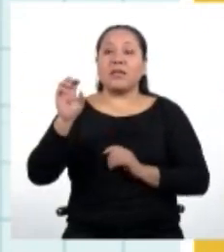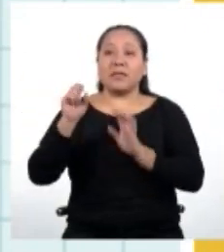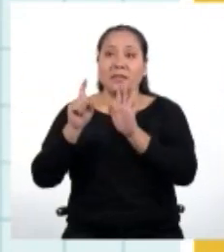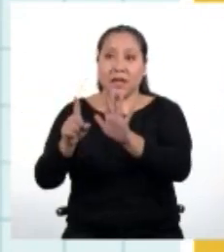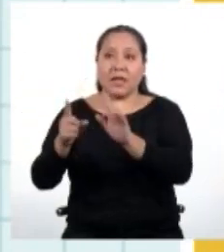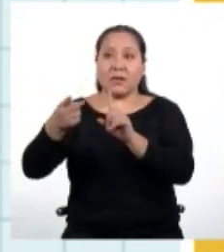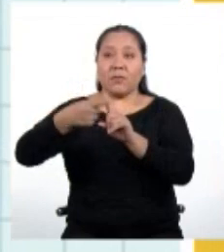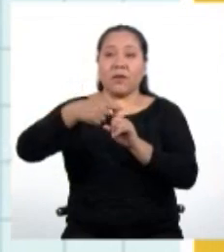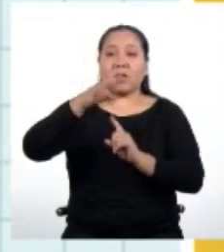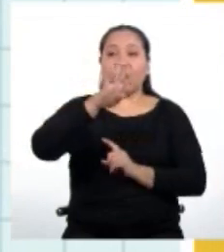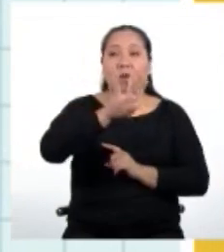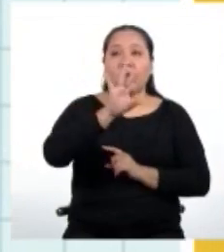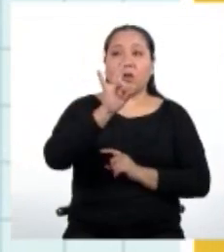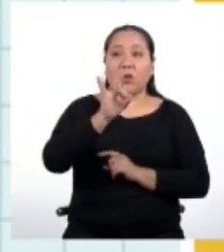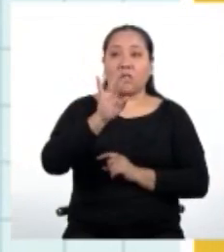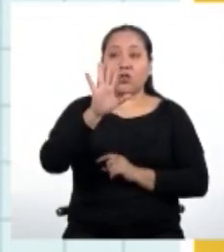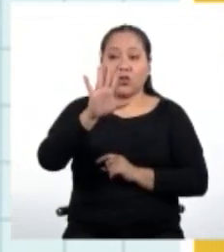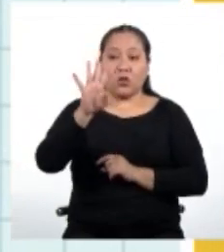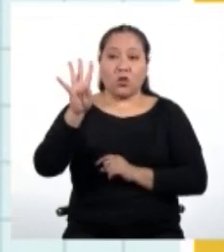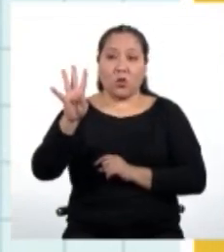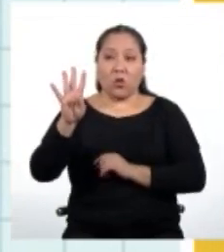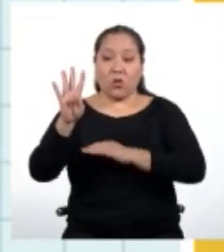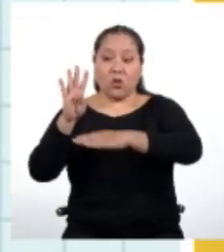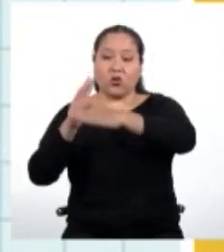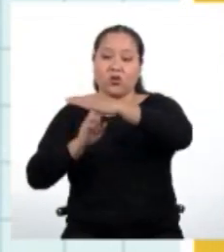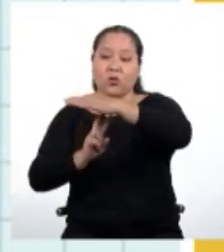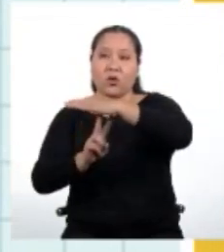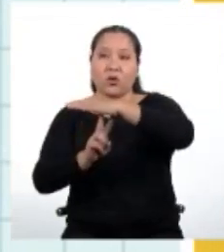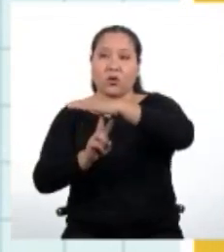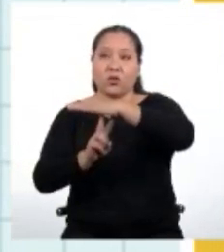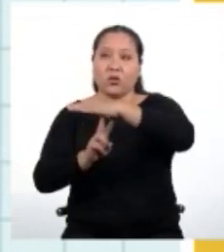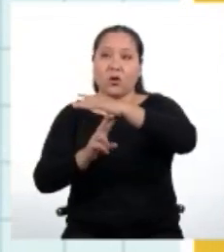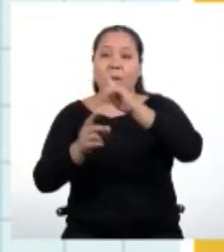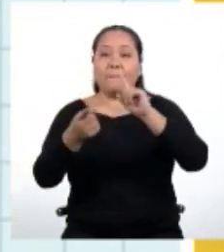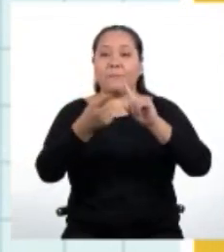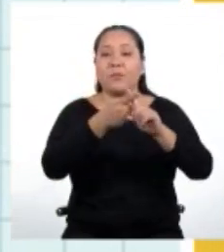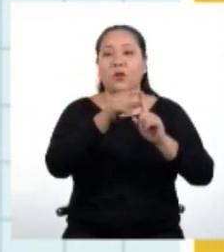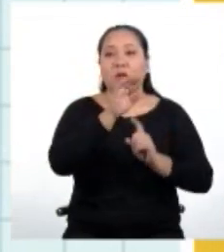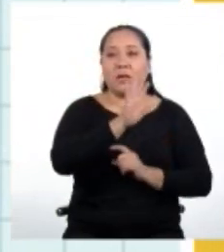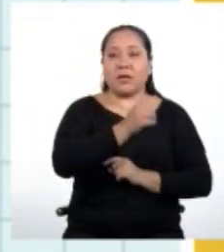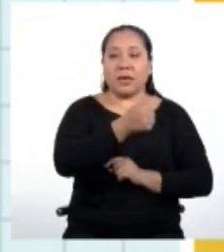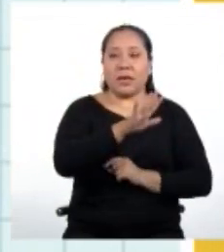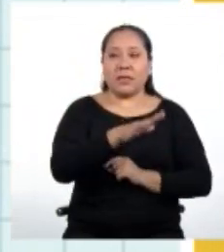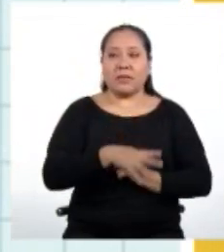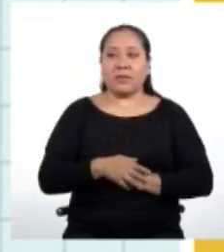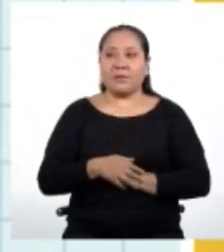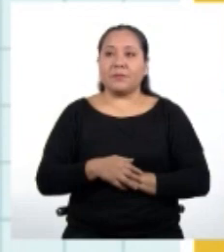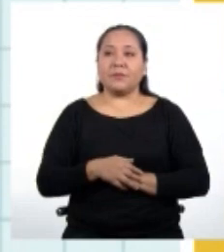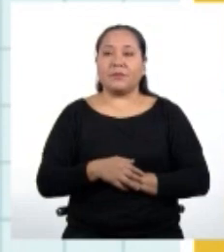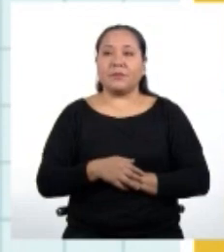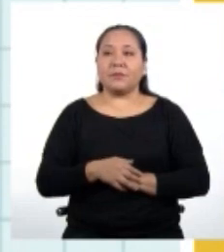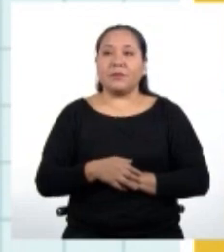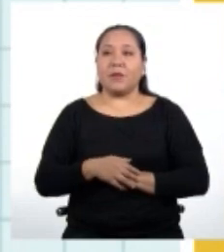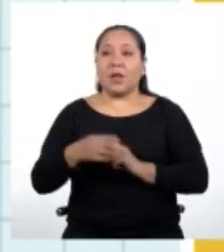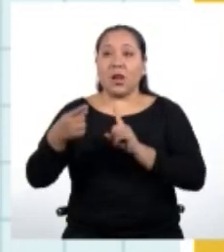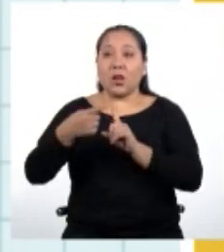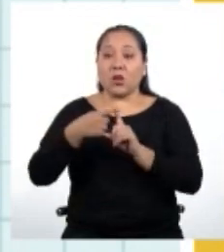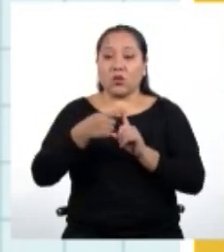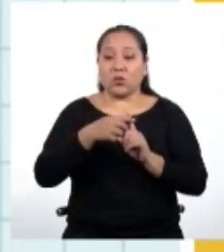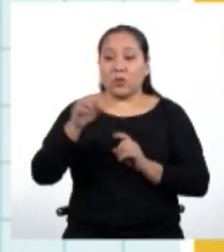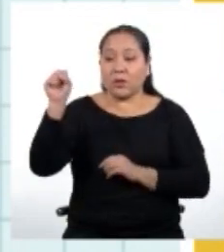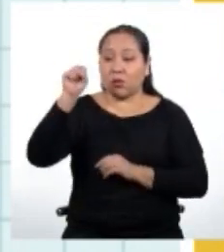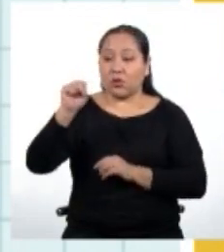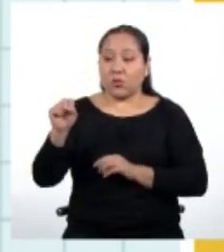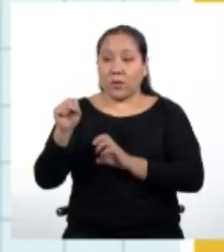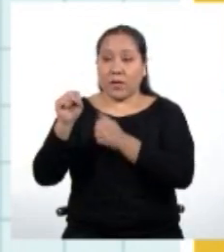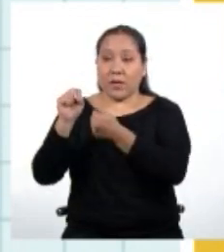48, que es 54, entre 2, por 15. La suma de los 15